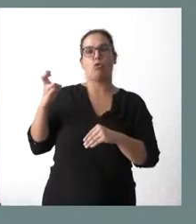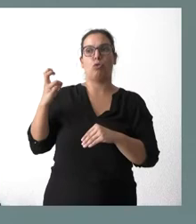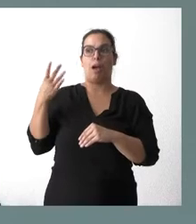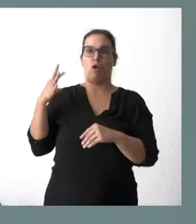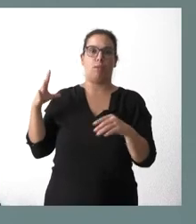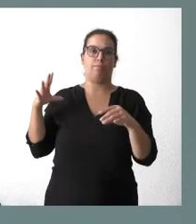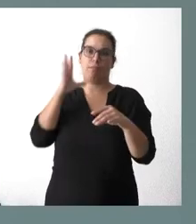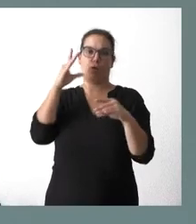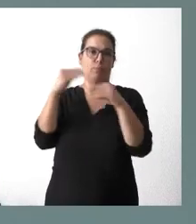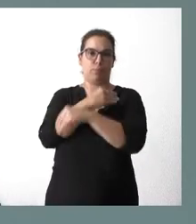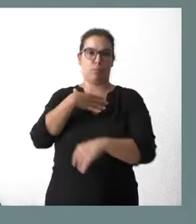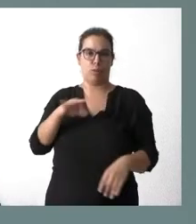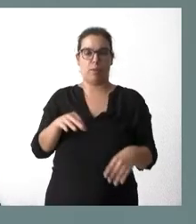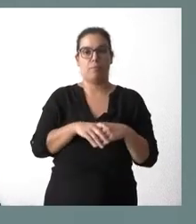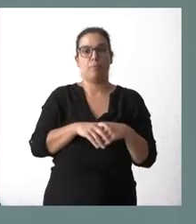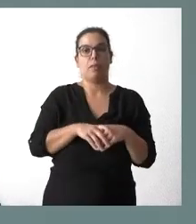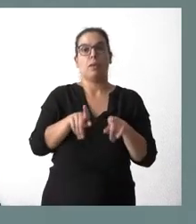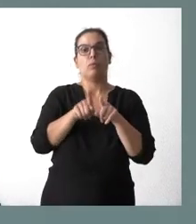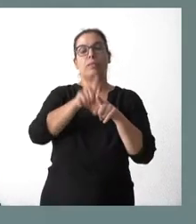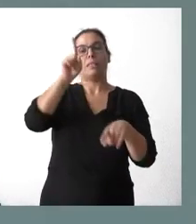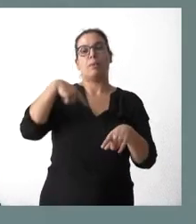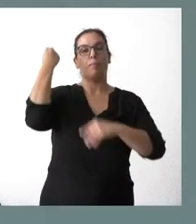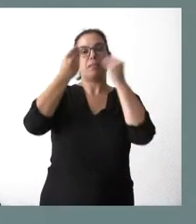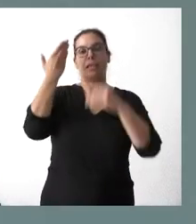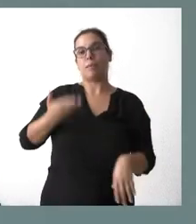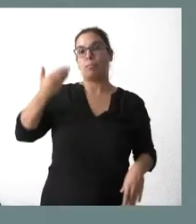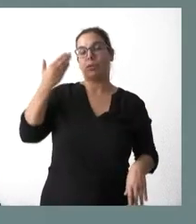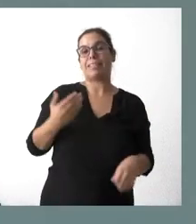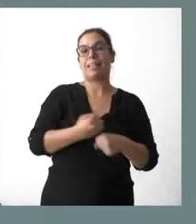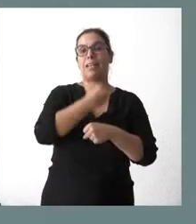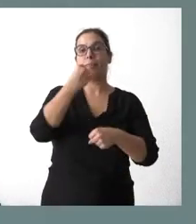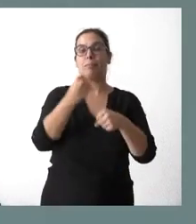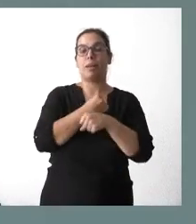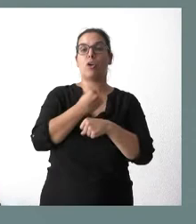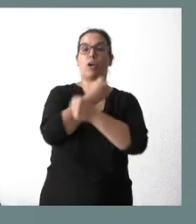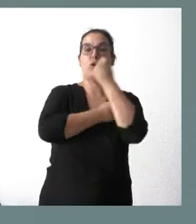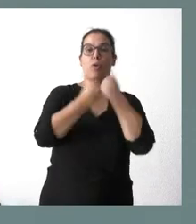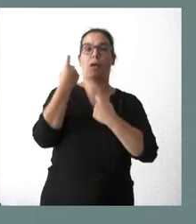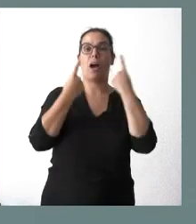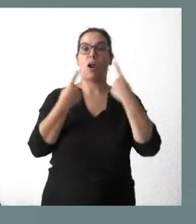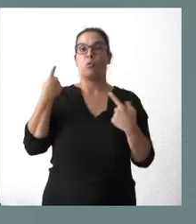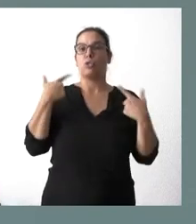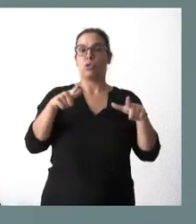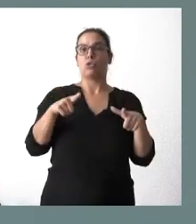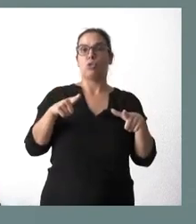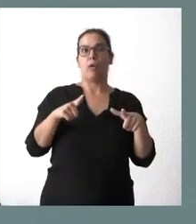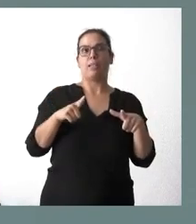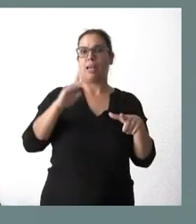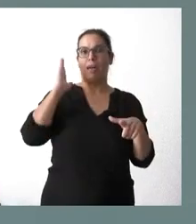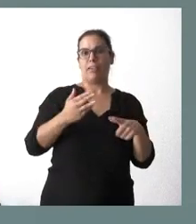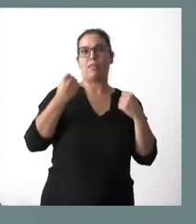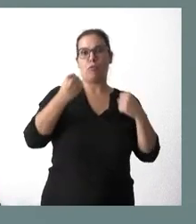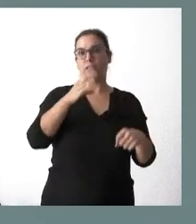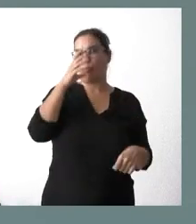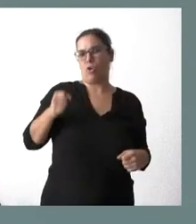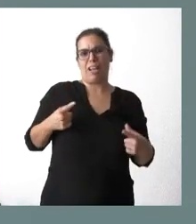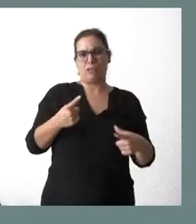de los sectores productivos, que se tengan en cuenta el papel esencial que juega en el empleo y en la economía de algunos sectores productivos muy afectados negativamente por el alza de los precios